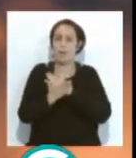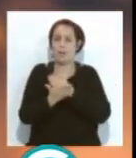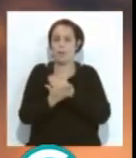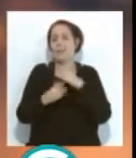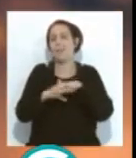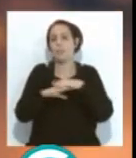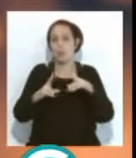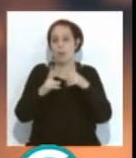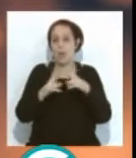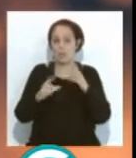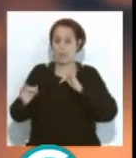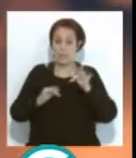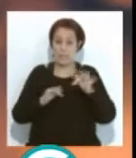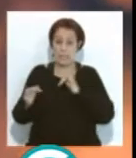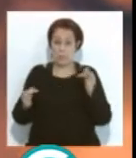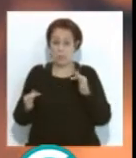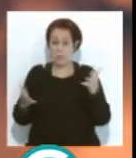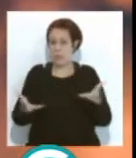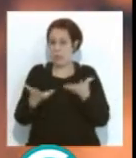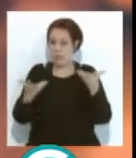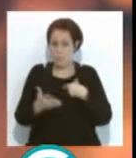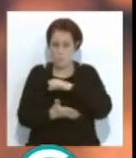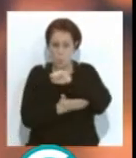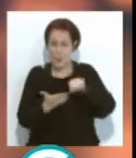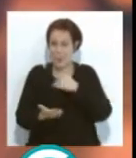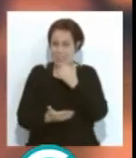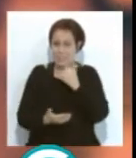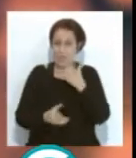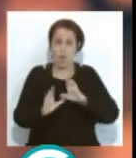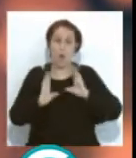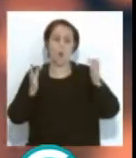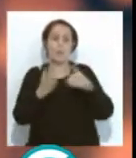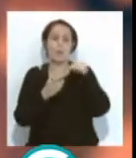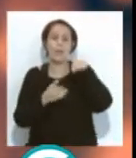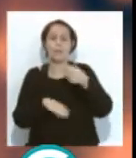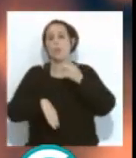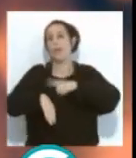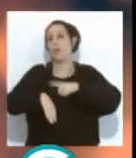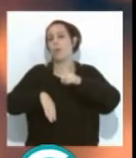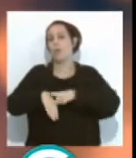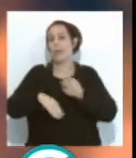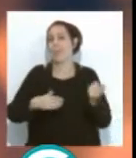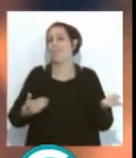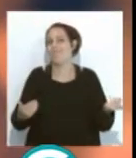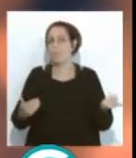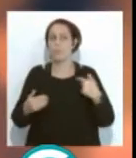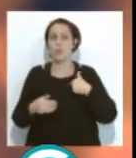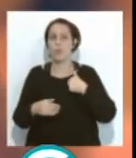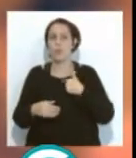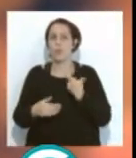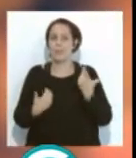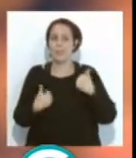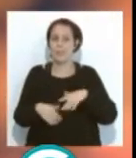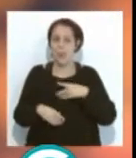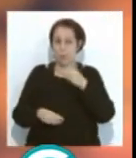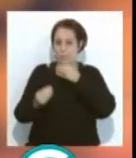teatro desangelado porque llega tal cual agrupación que cuadra de más a una hora, que es que tengo gusa ya y